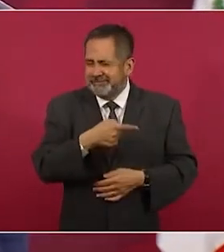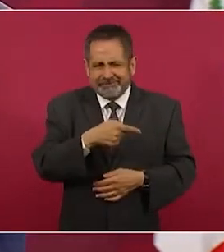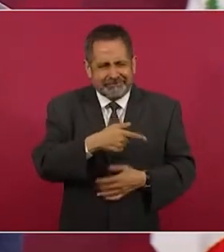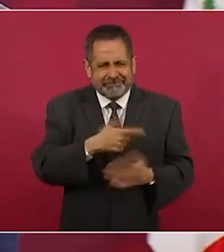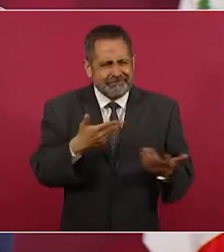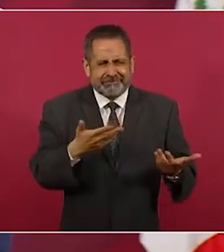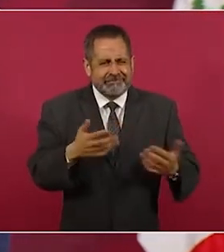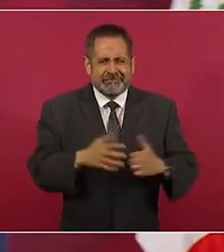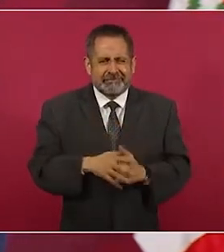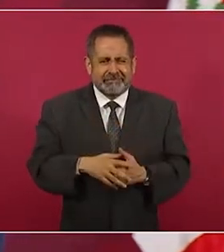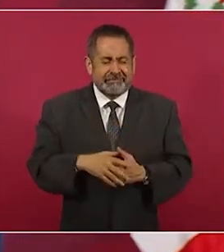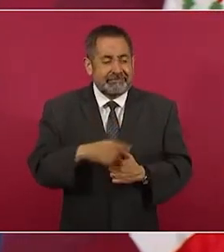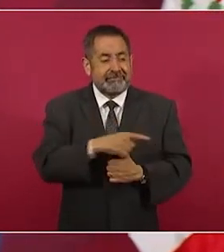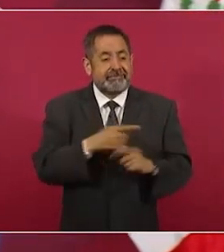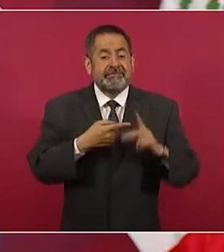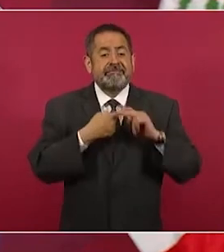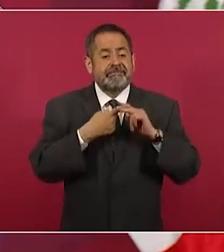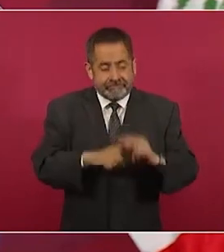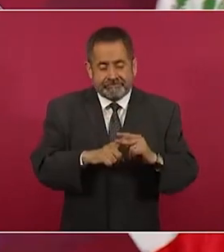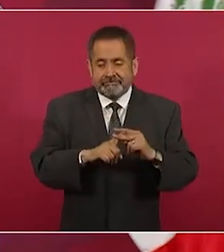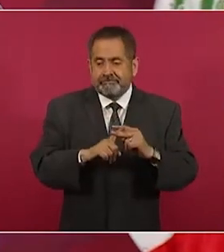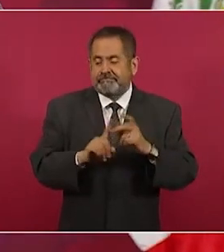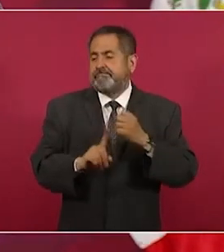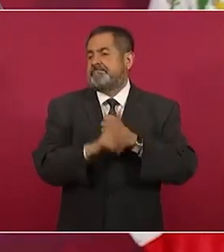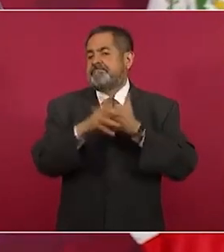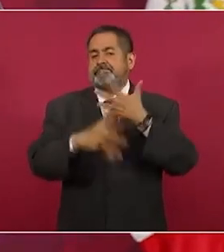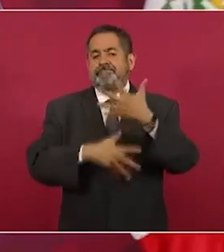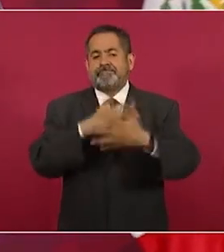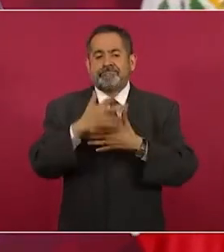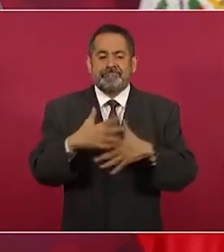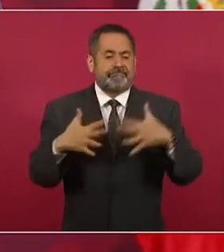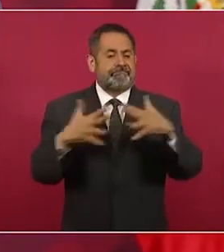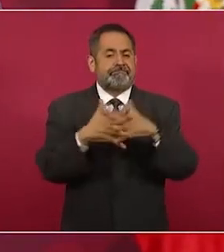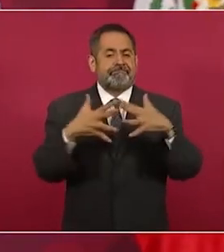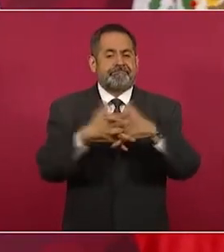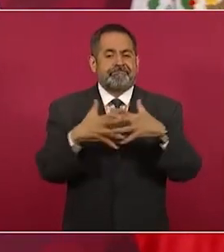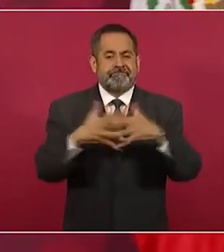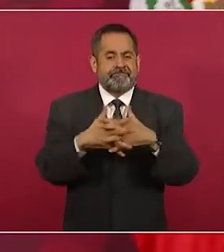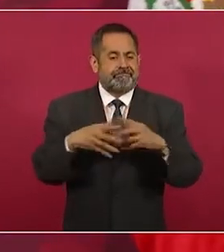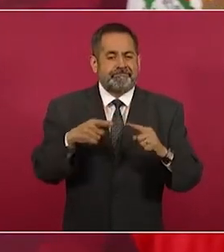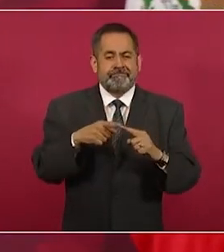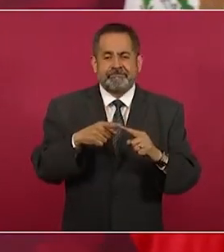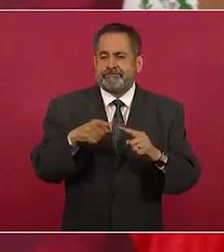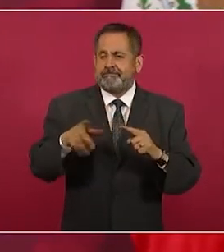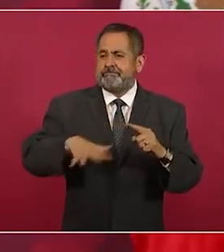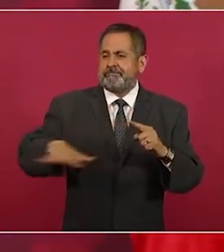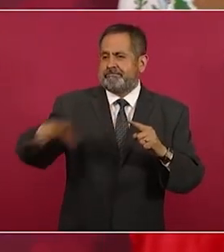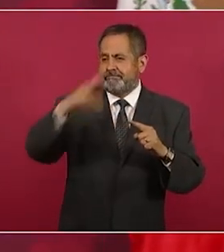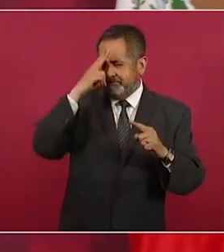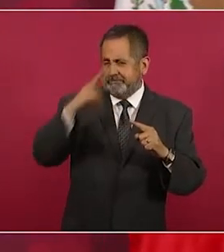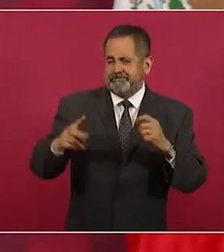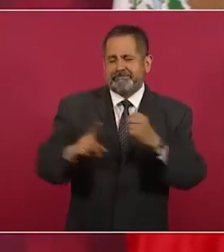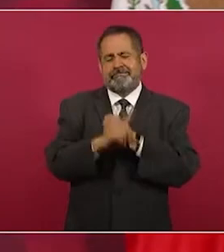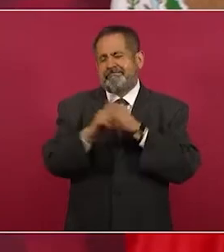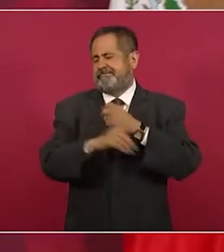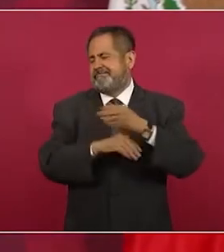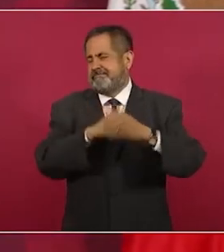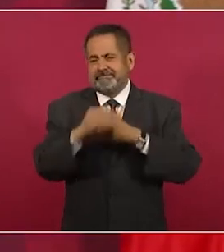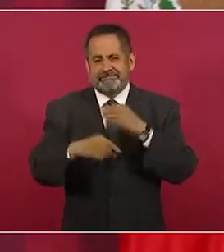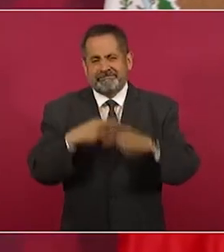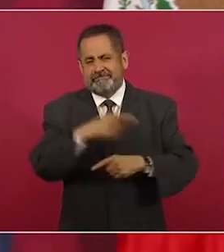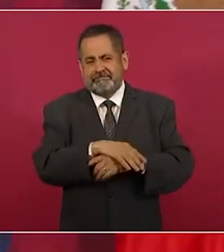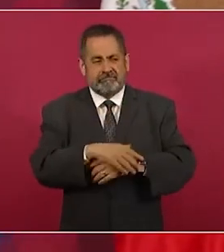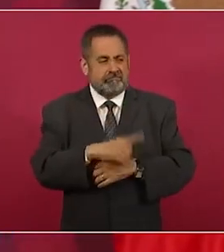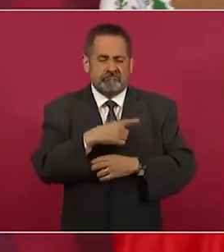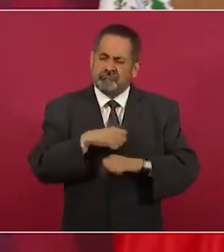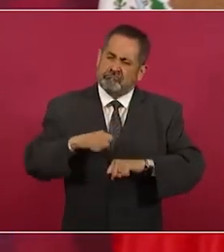y desatar la guerra contra el pueblo de México para